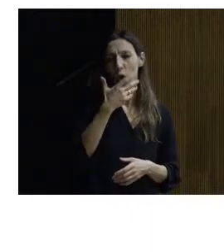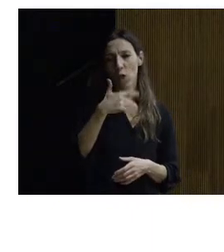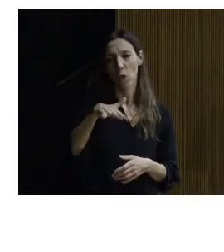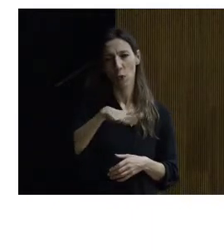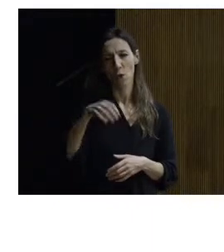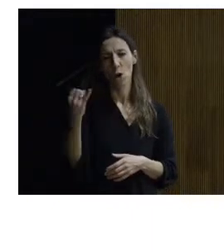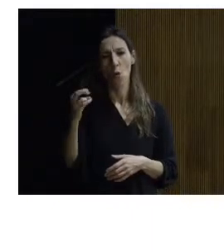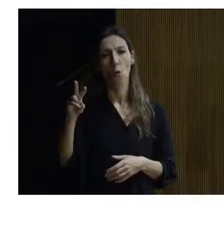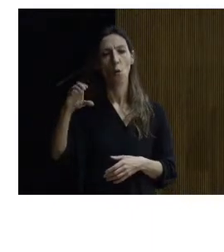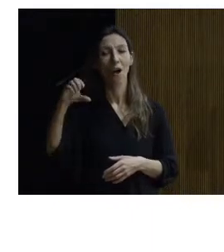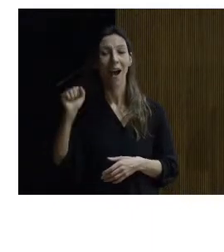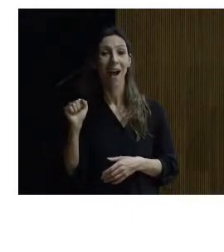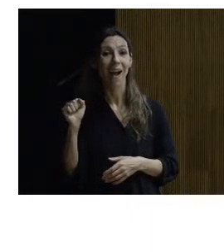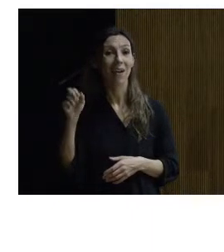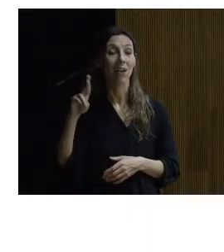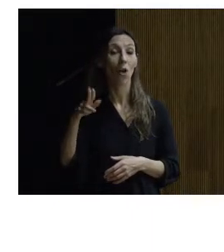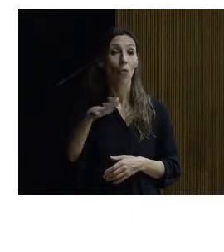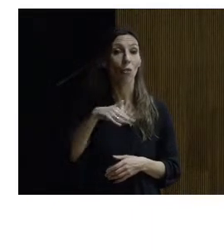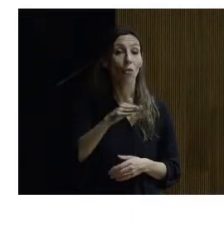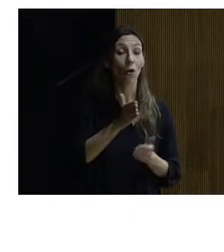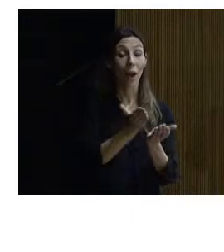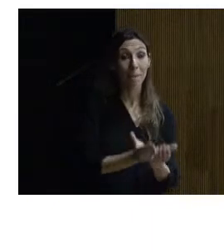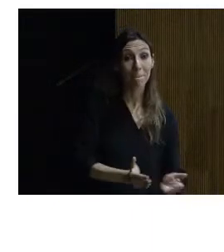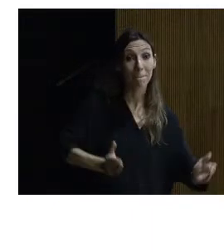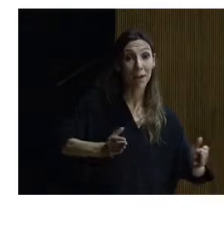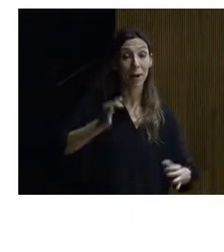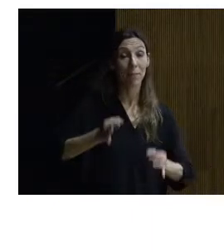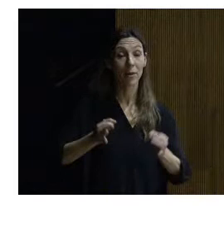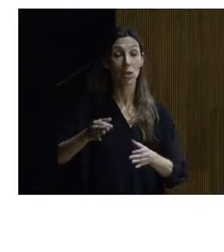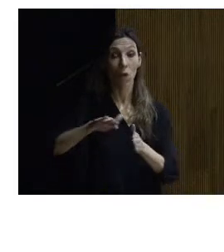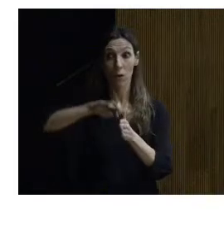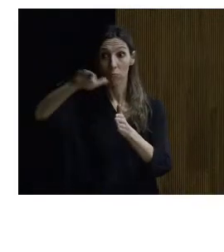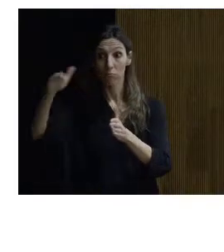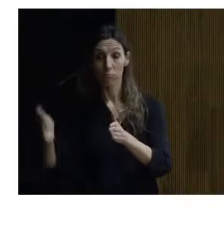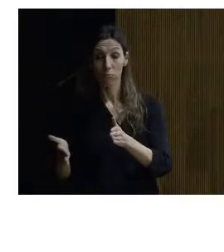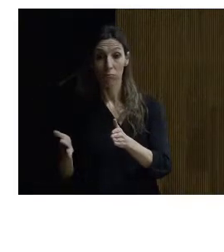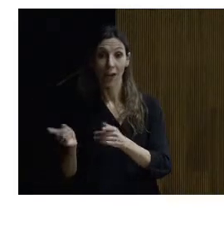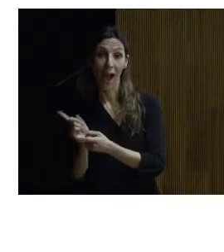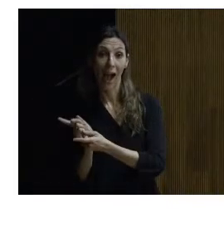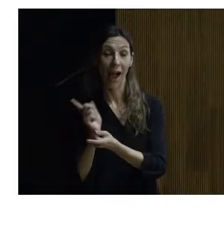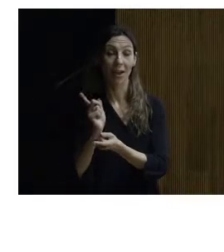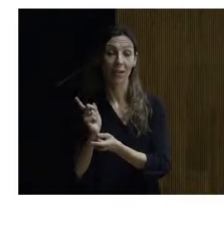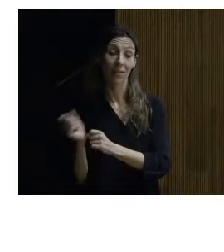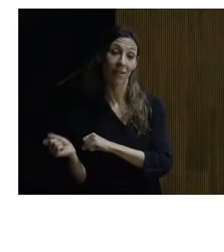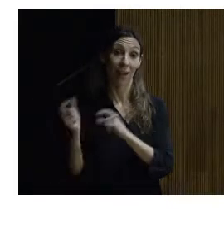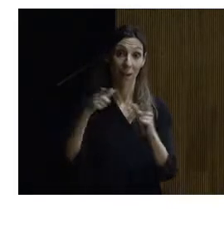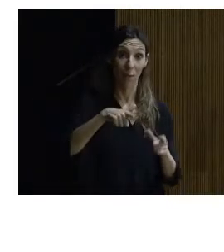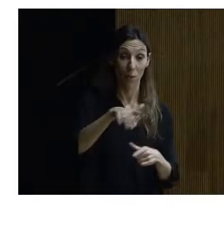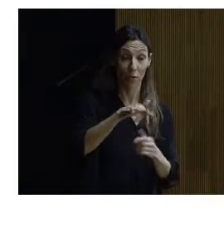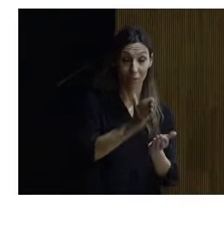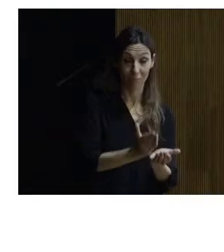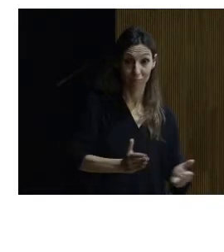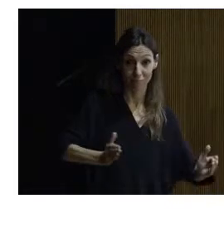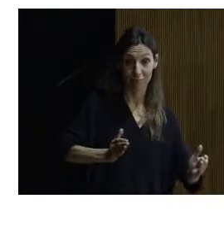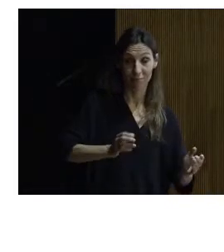está la vega del río entonces la gente que habita en la ladera se está pasando a vivir en la parte plana parte plana que es inundable en caso de que haya